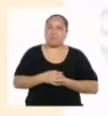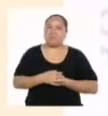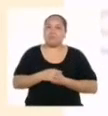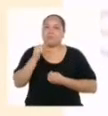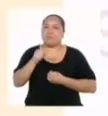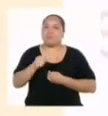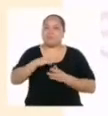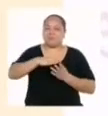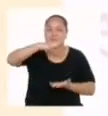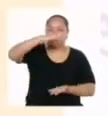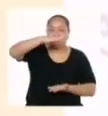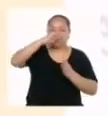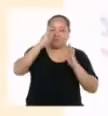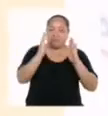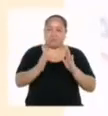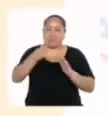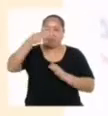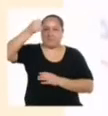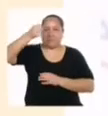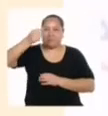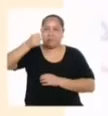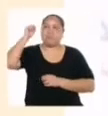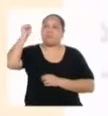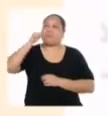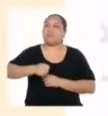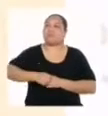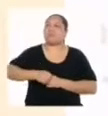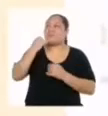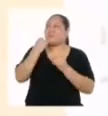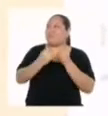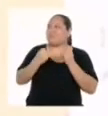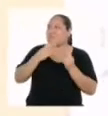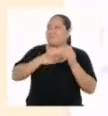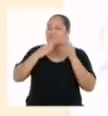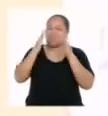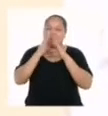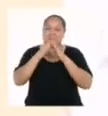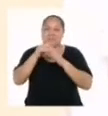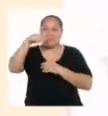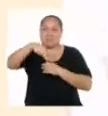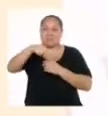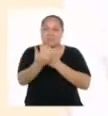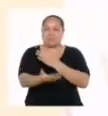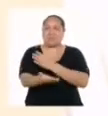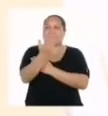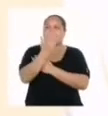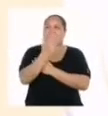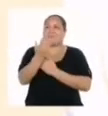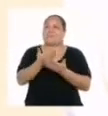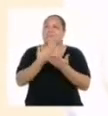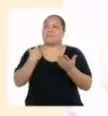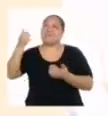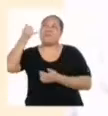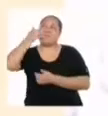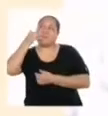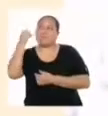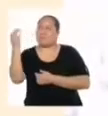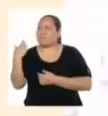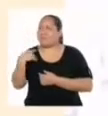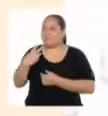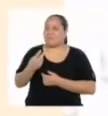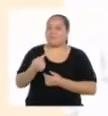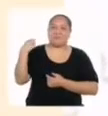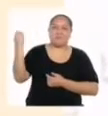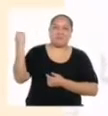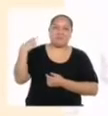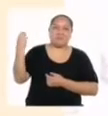una caja de leche. Sí. Justamente nos las terminamos en casa esta mañana. Un momento antes de que me llamara para mencionarme